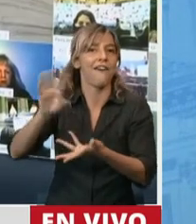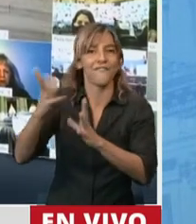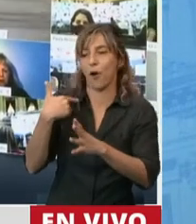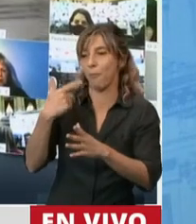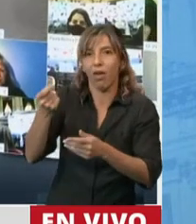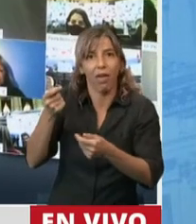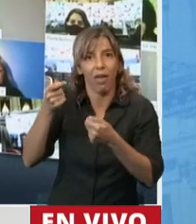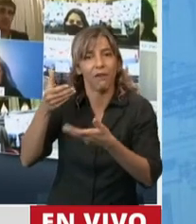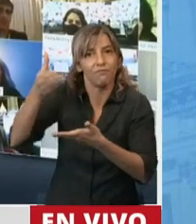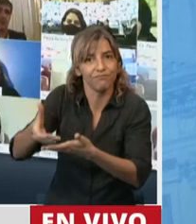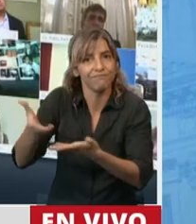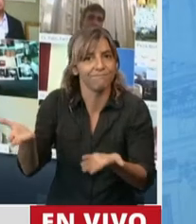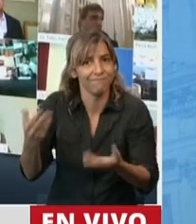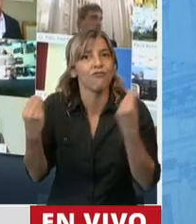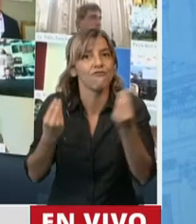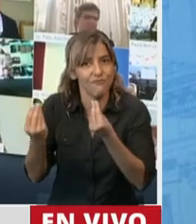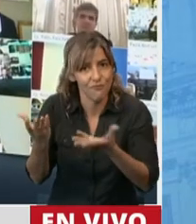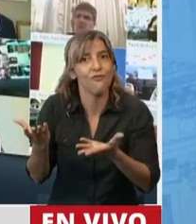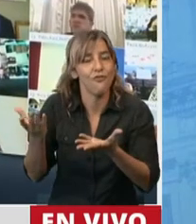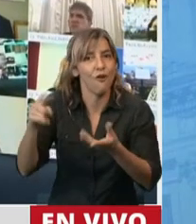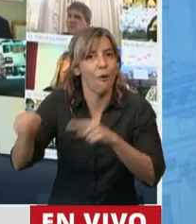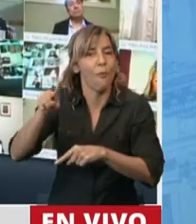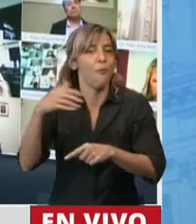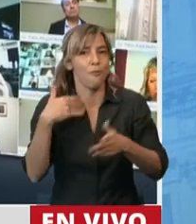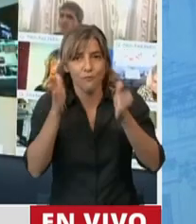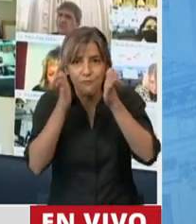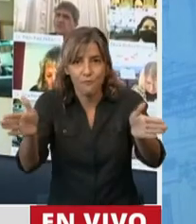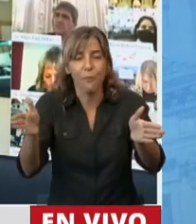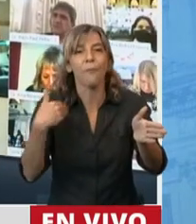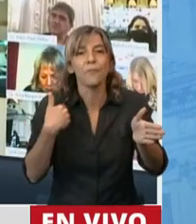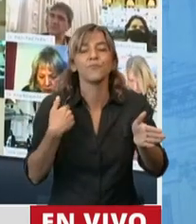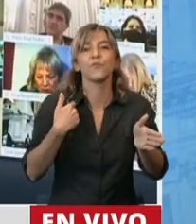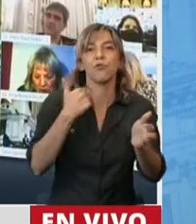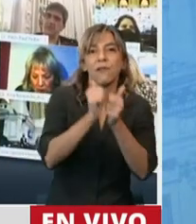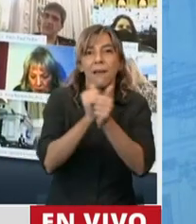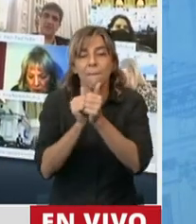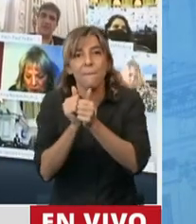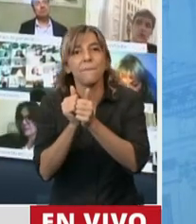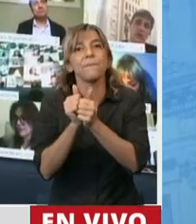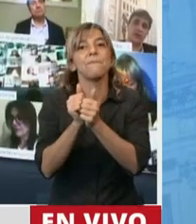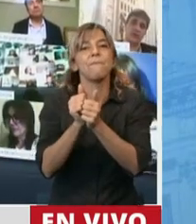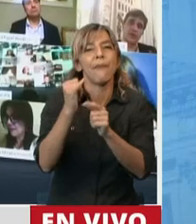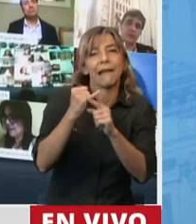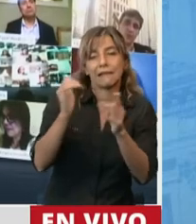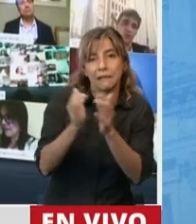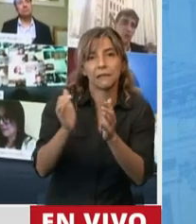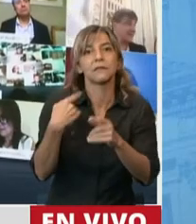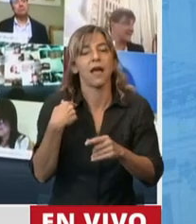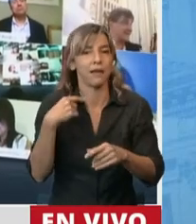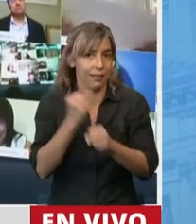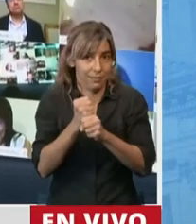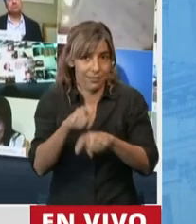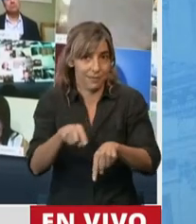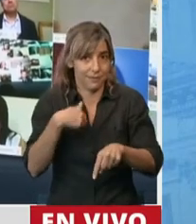las empresas, las pymes, que trabajan en base al desarrollo tecnológico, requieren